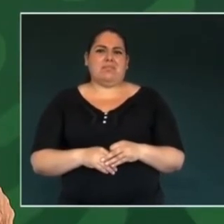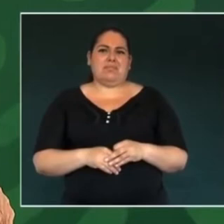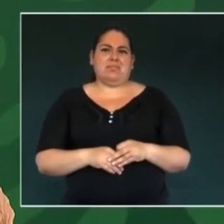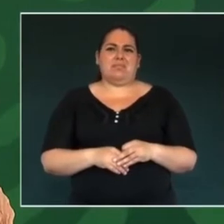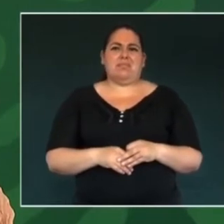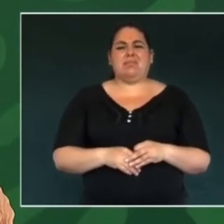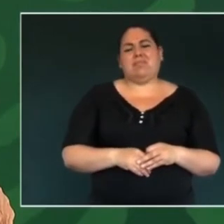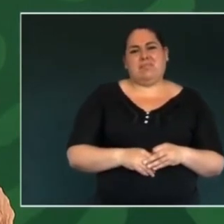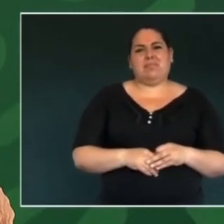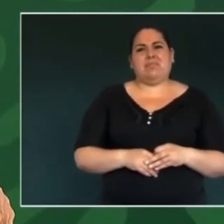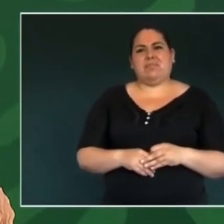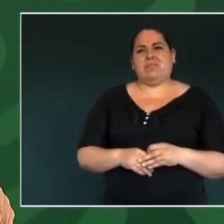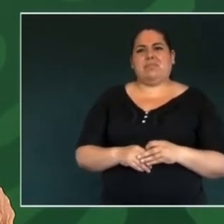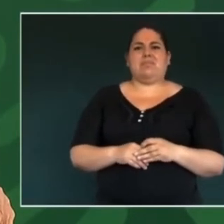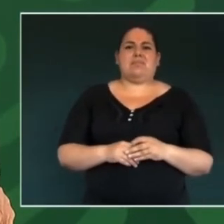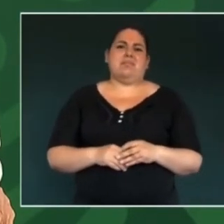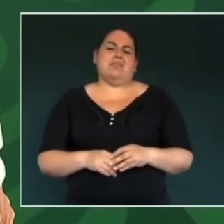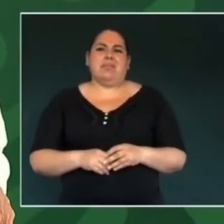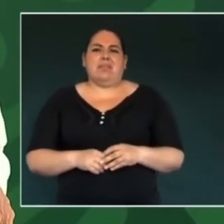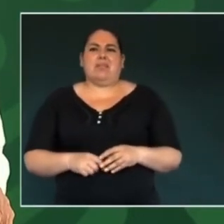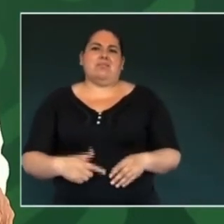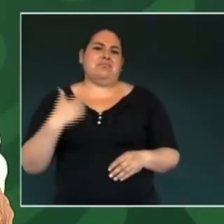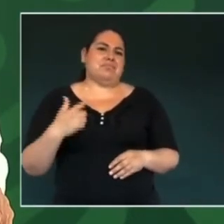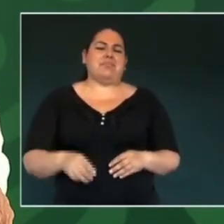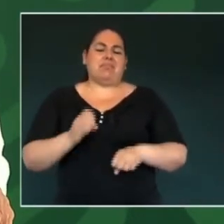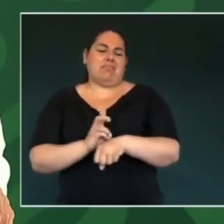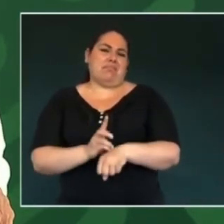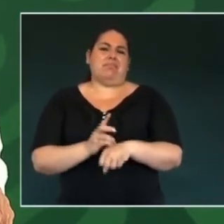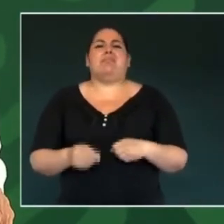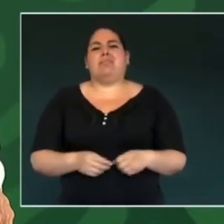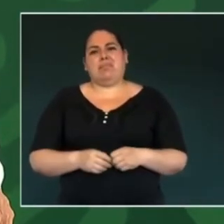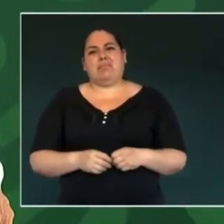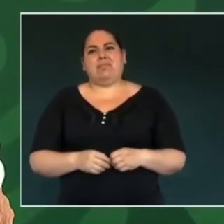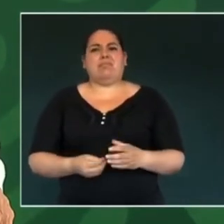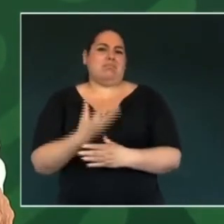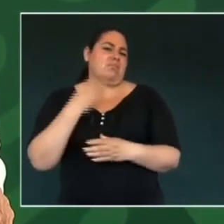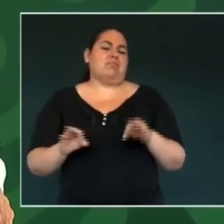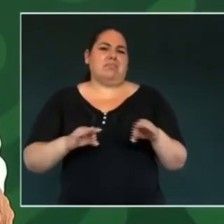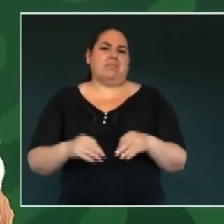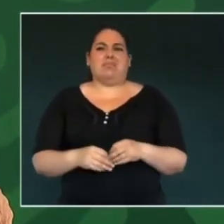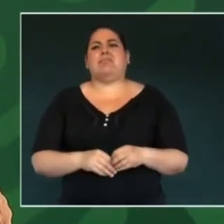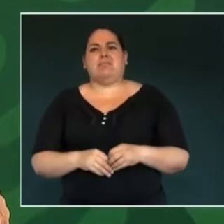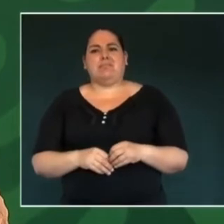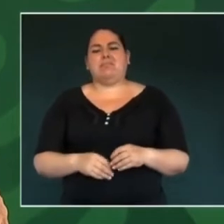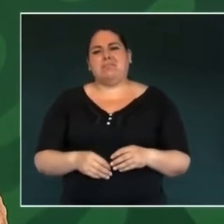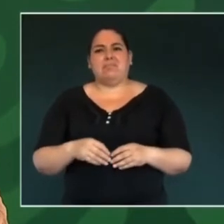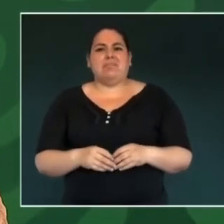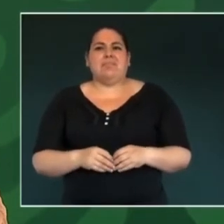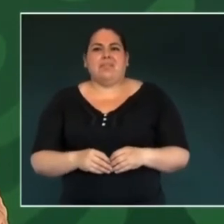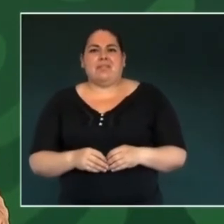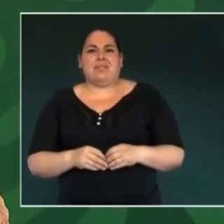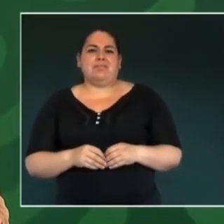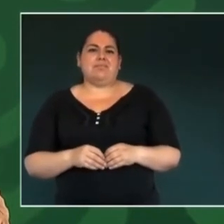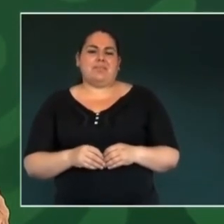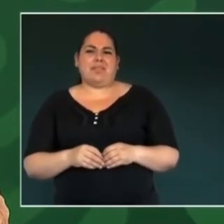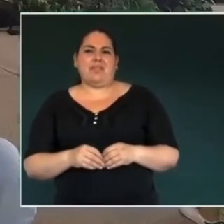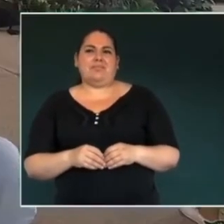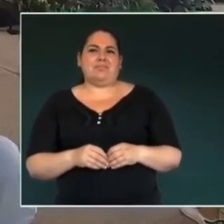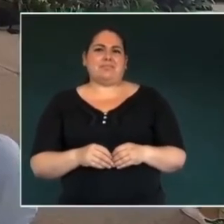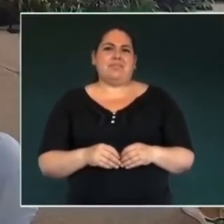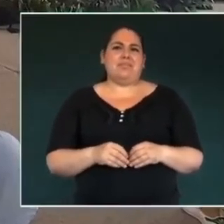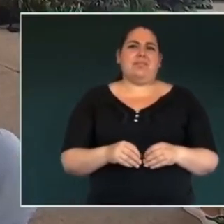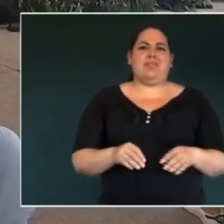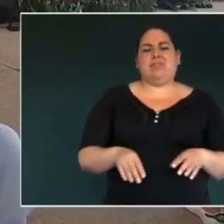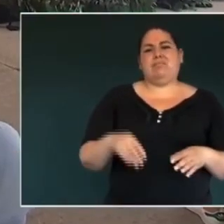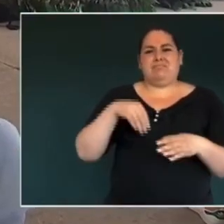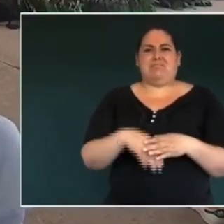10 mil nuevos empleos en 7 días? Sí, en 7 días. Es una muy buena noticia. Porque quiere decir que tocamos